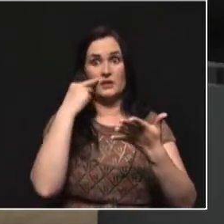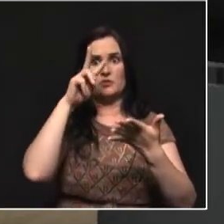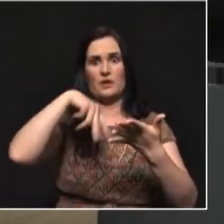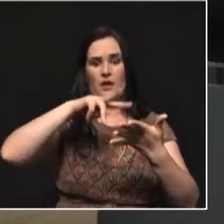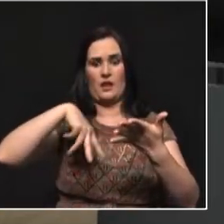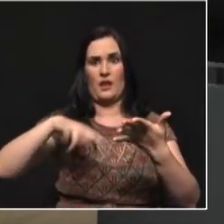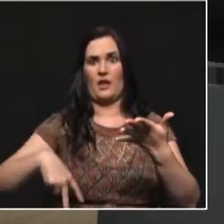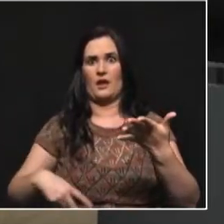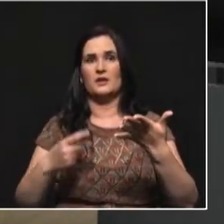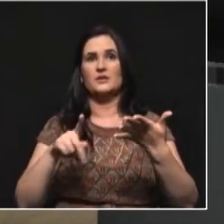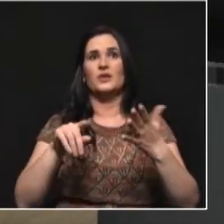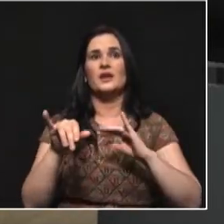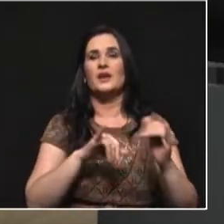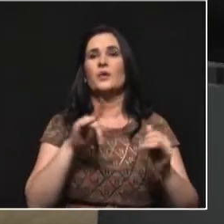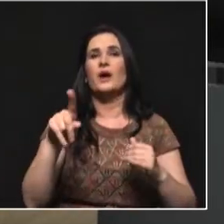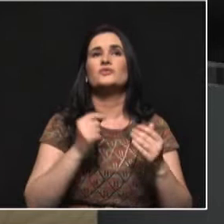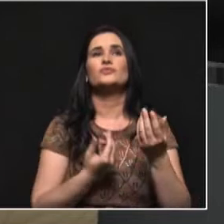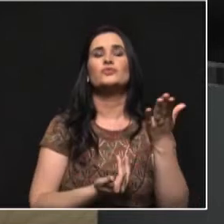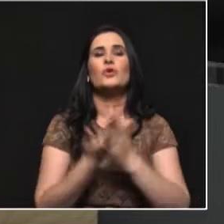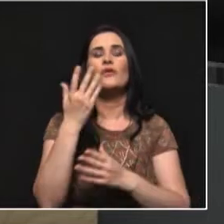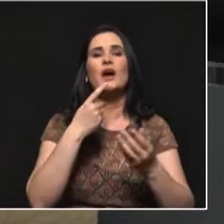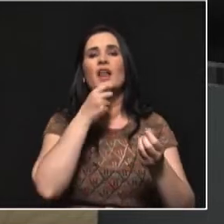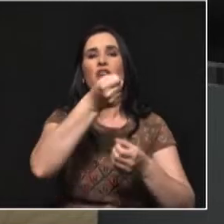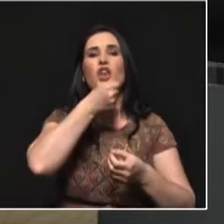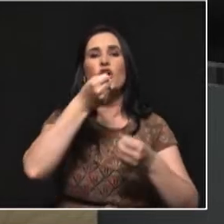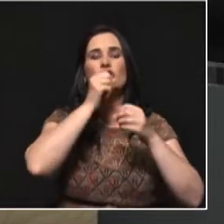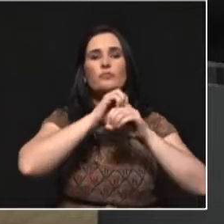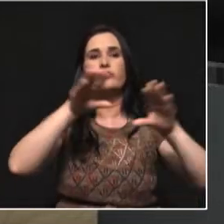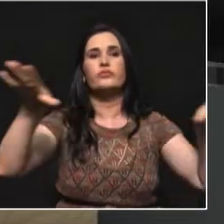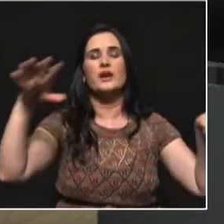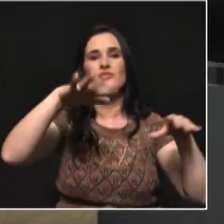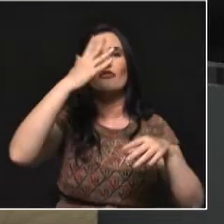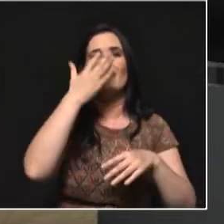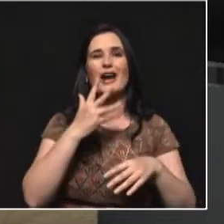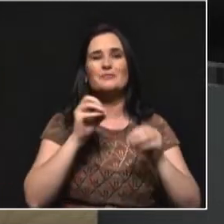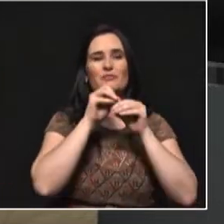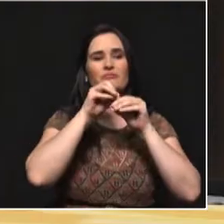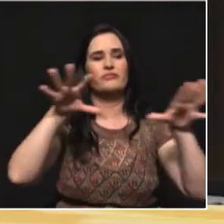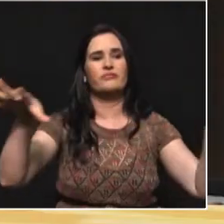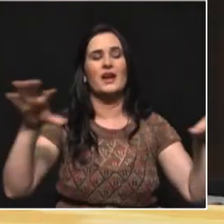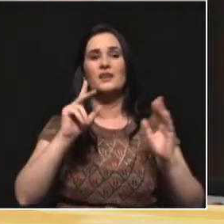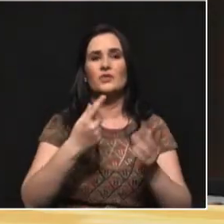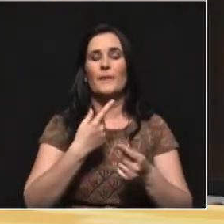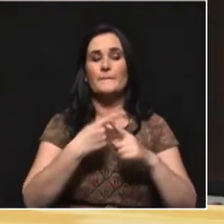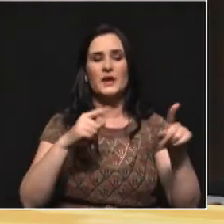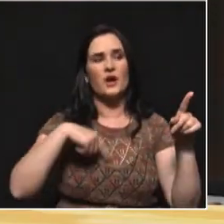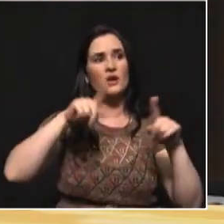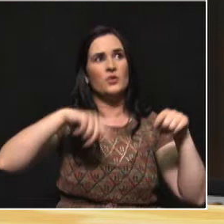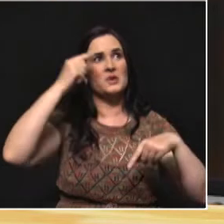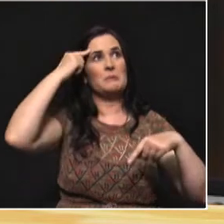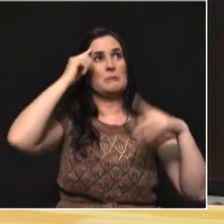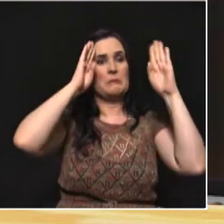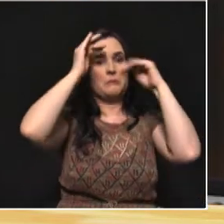que a través de fake news, entonces se crean unos grandes paradigmas mentales, digo yo, y se difunden